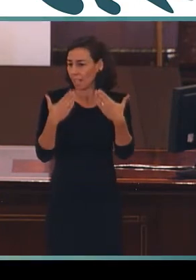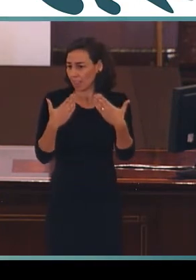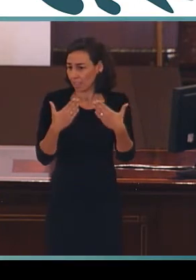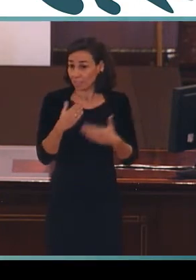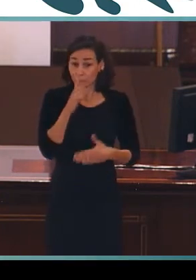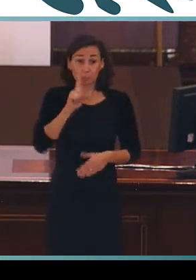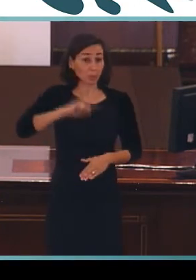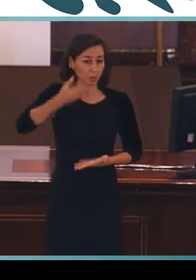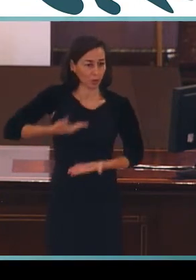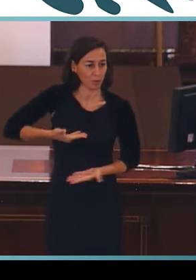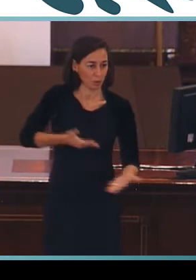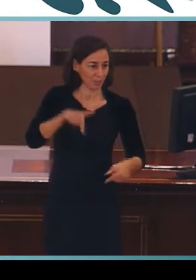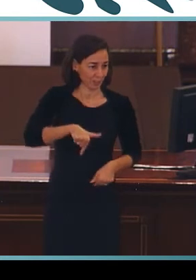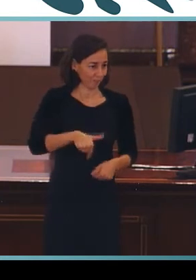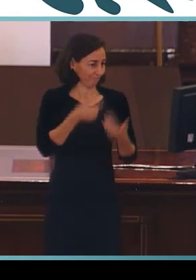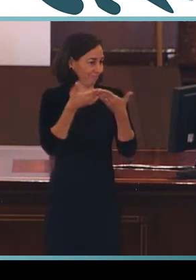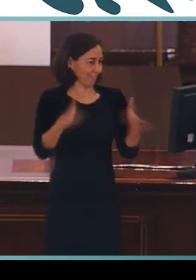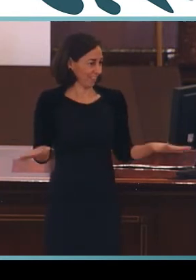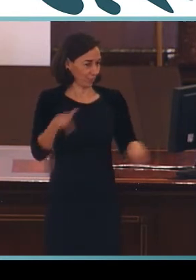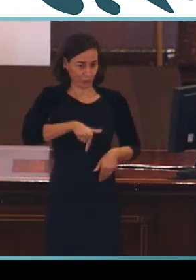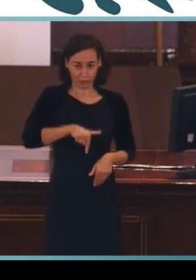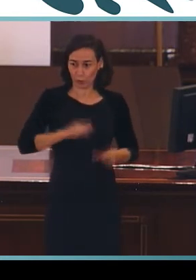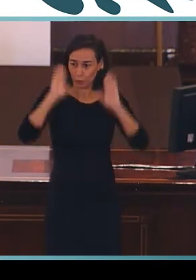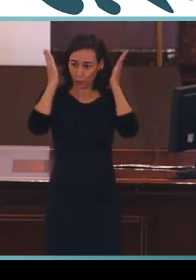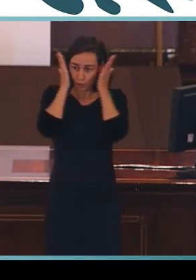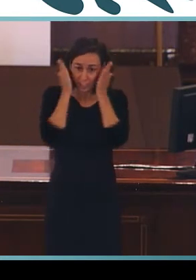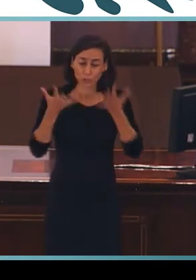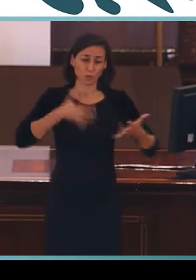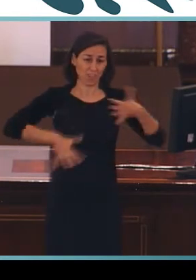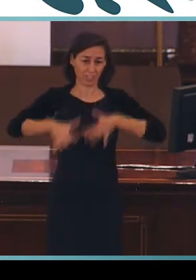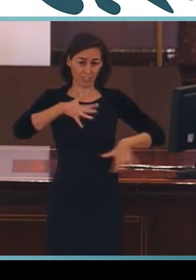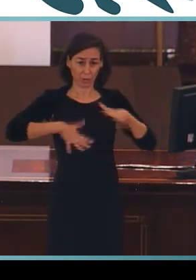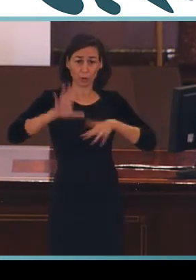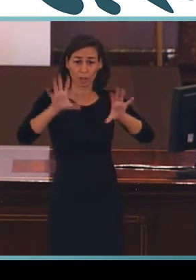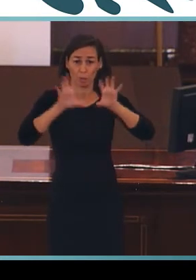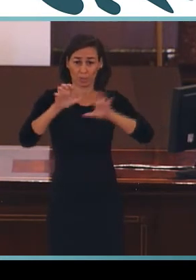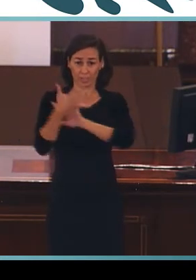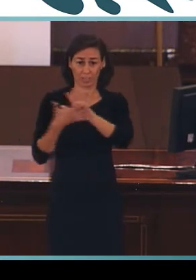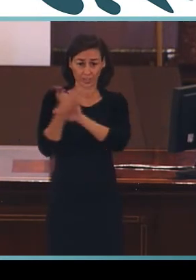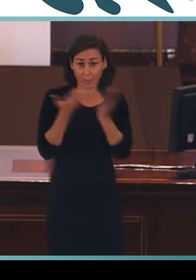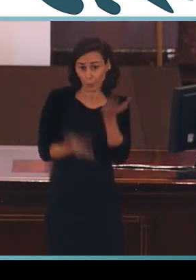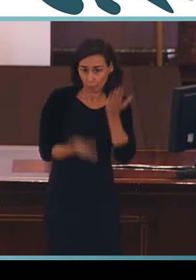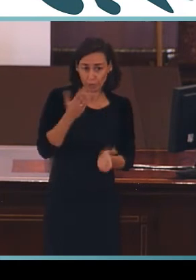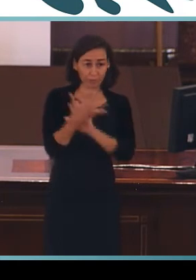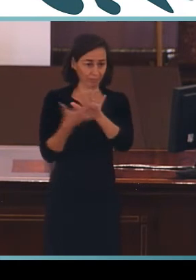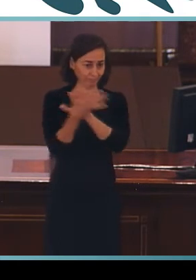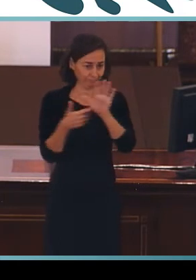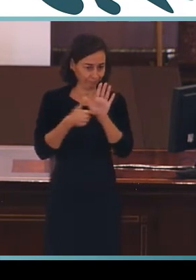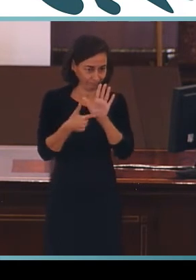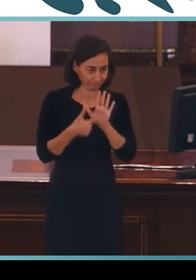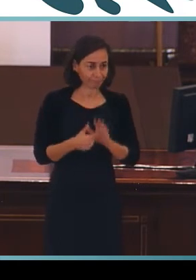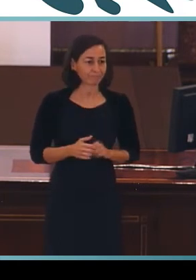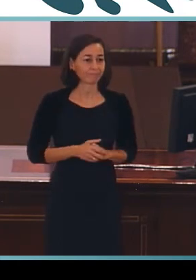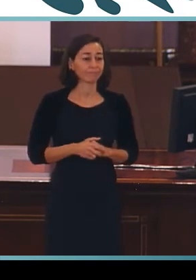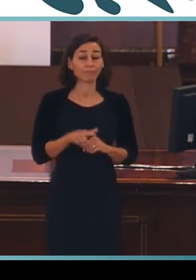invitación y vuestra invitación a la apertura de este Congreso sobre adquisición, aprendizaje y evaluación de la lengua de signos